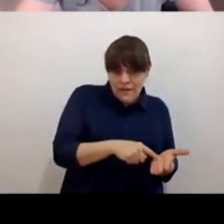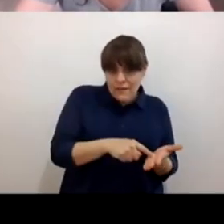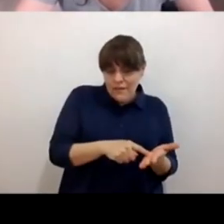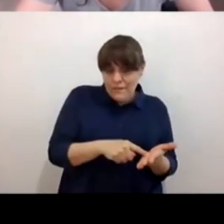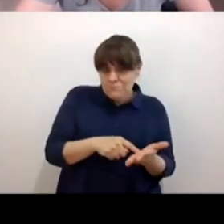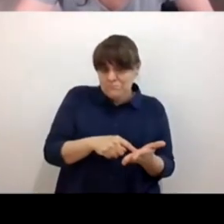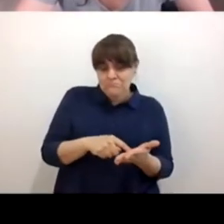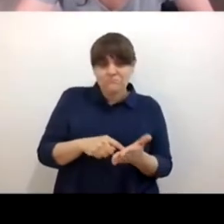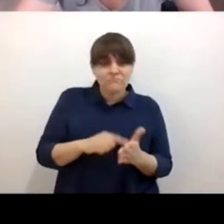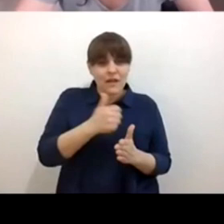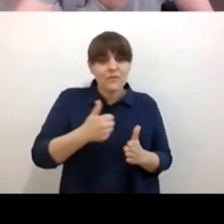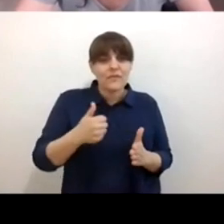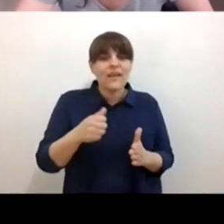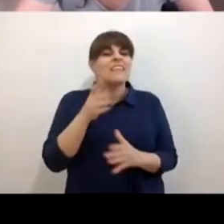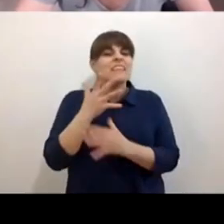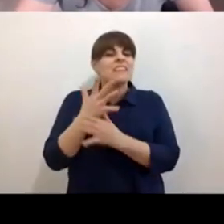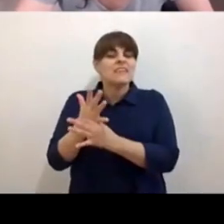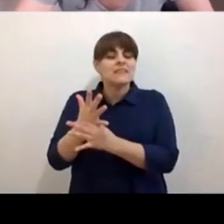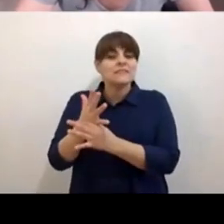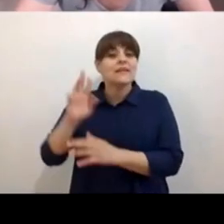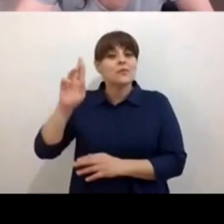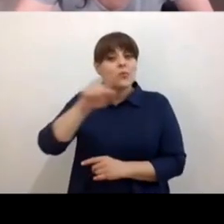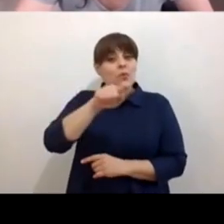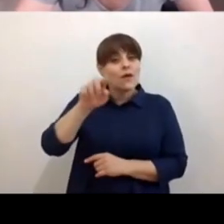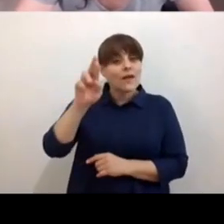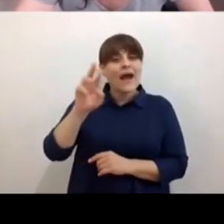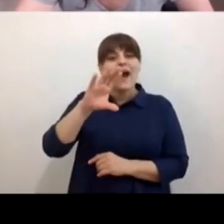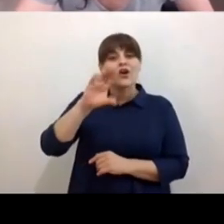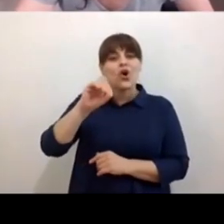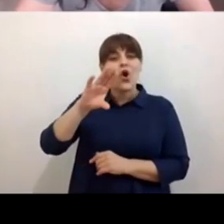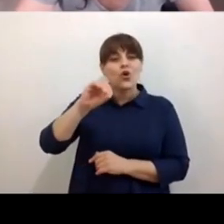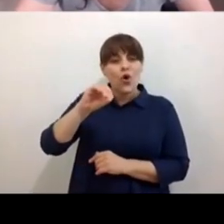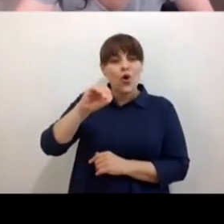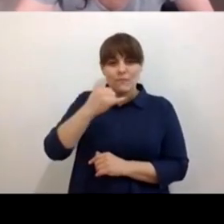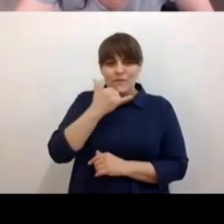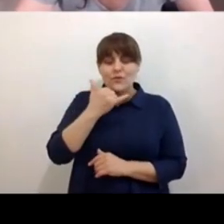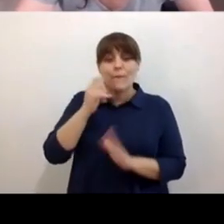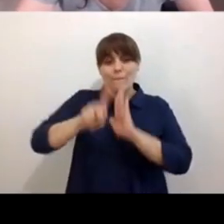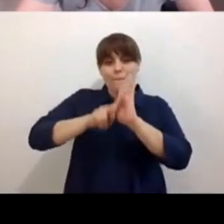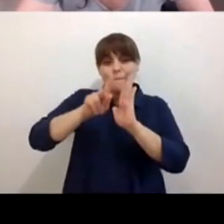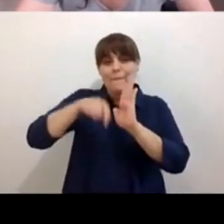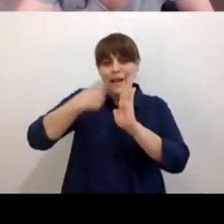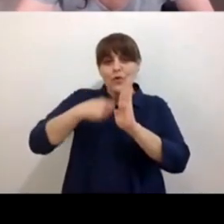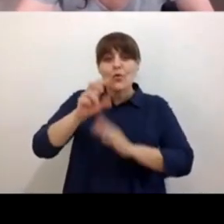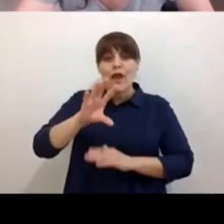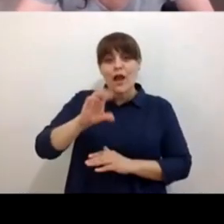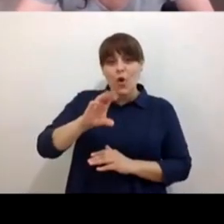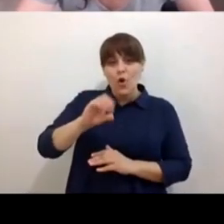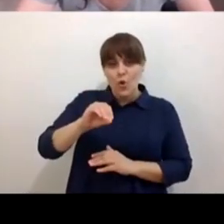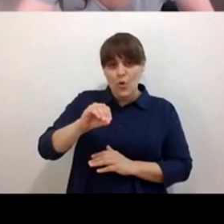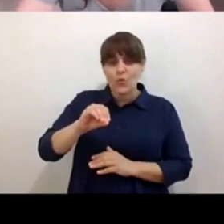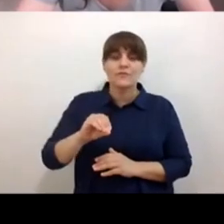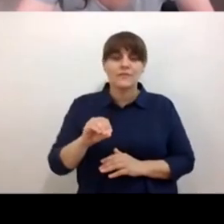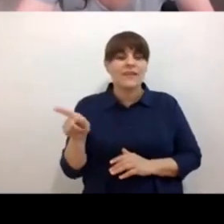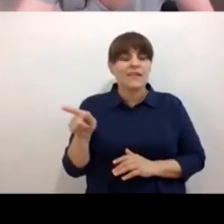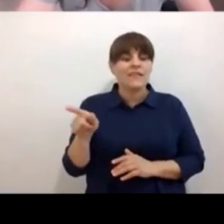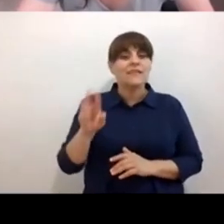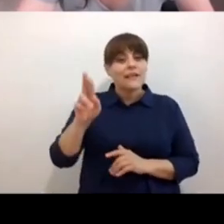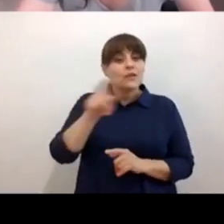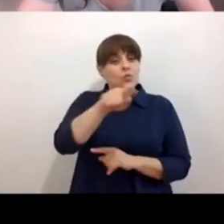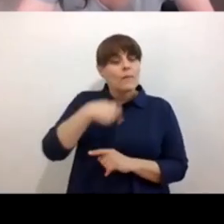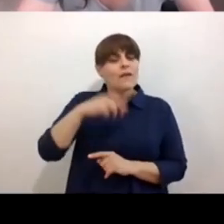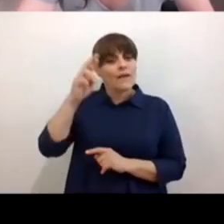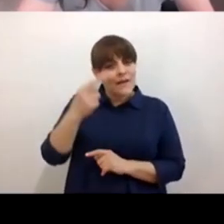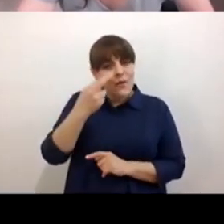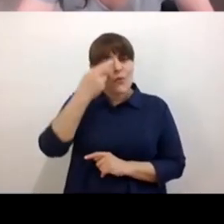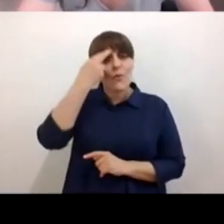allí hay el mundo de los vivos de los muertos y el de los olvidados y esos sí se desintegran en la nada bueno a me